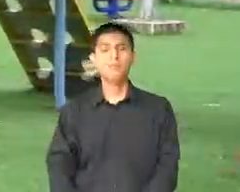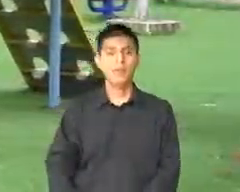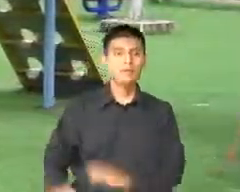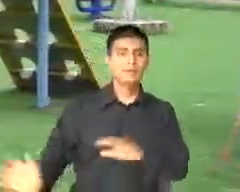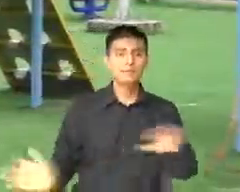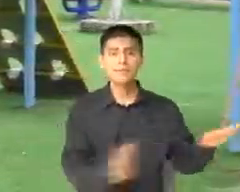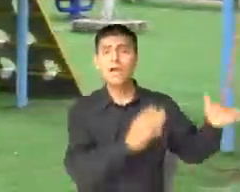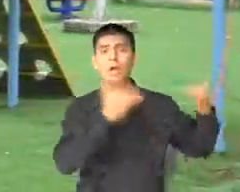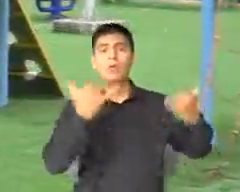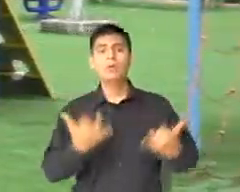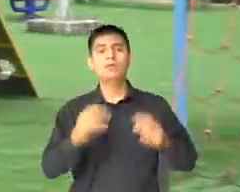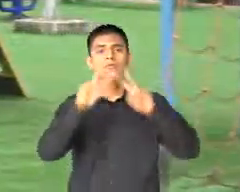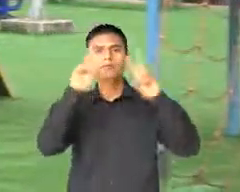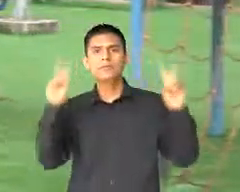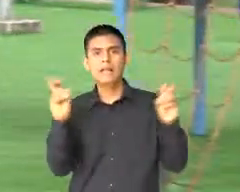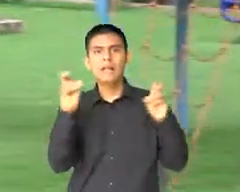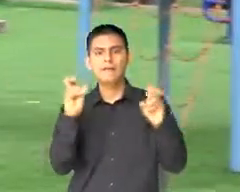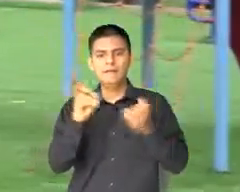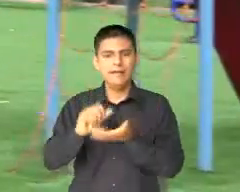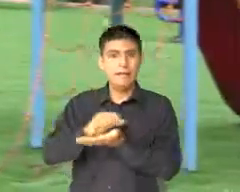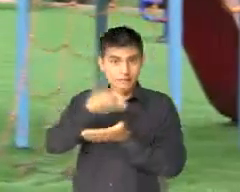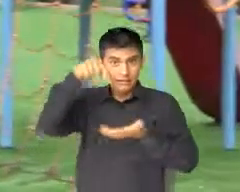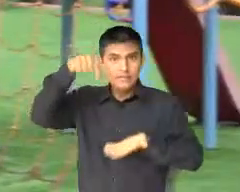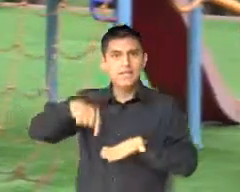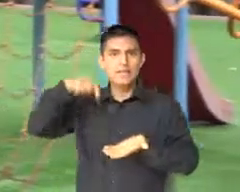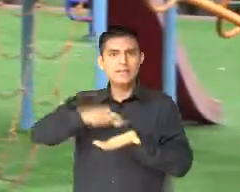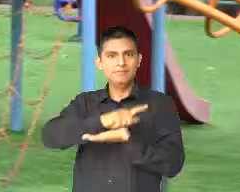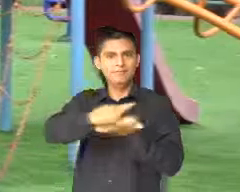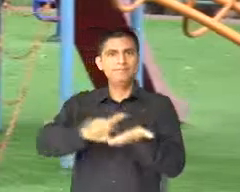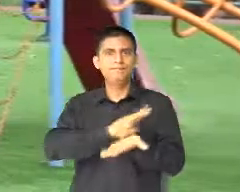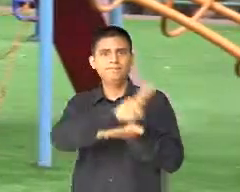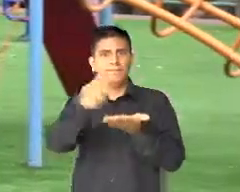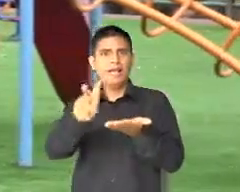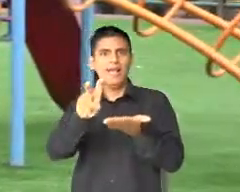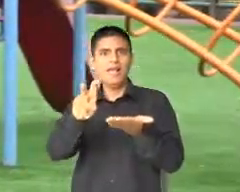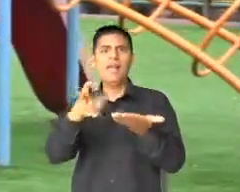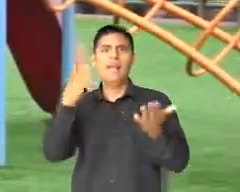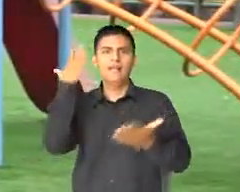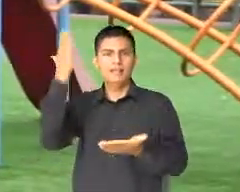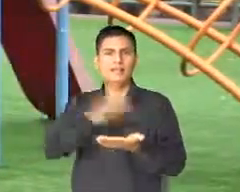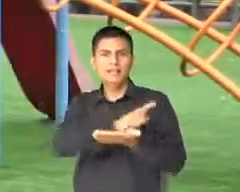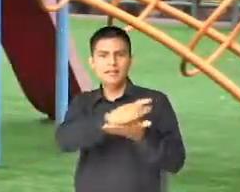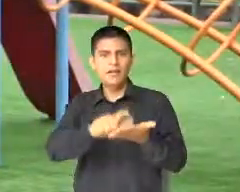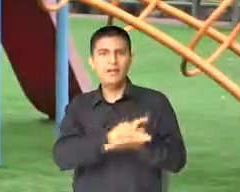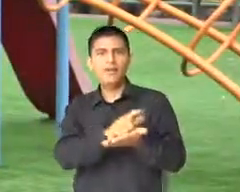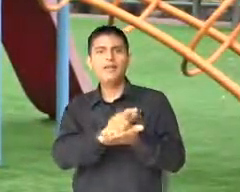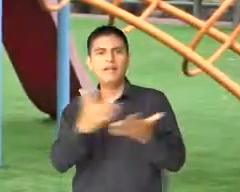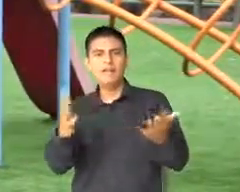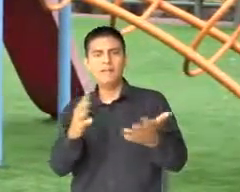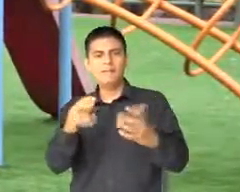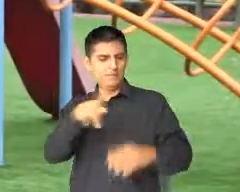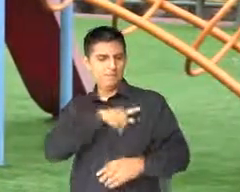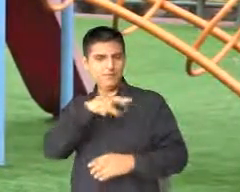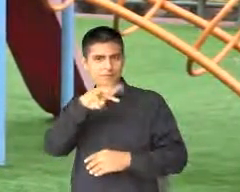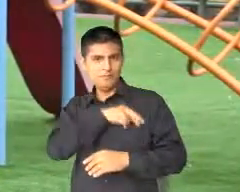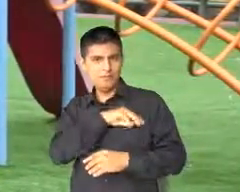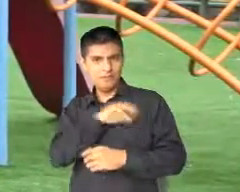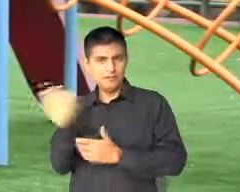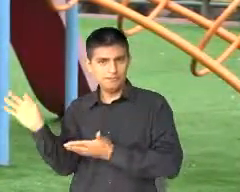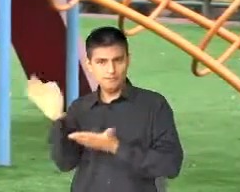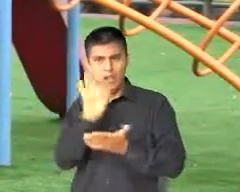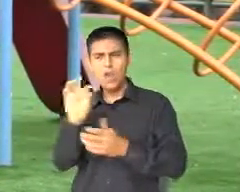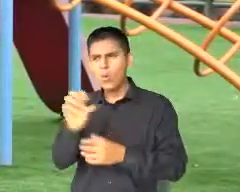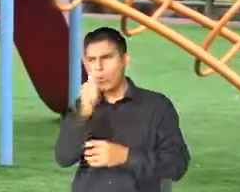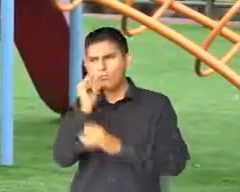Y en un acto emotivo desarrollado en el Parque Recreativo Nueva Loja, la Alcaldía del Lago Agrio a través de la Unidad de